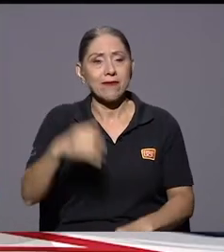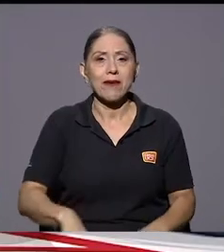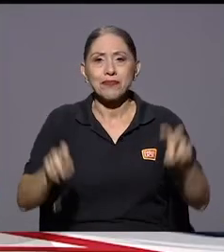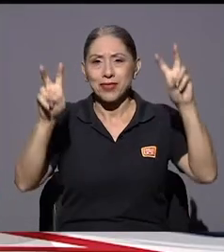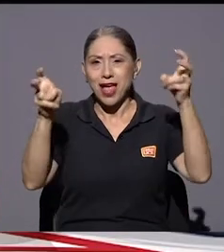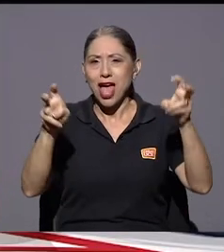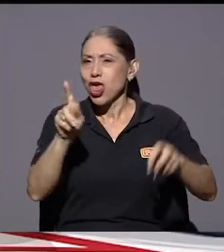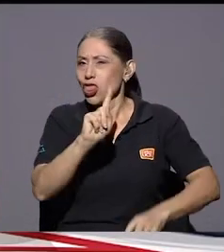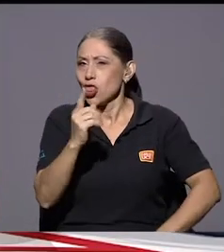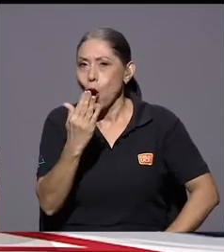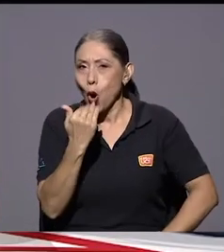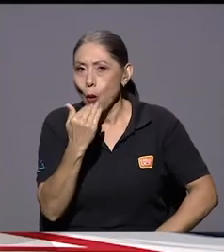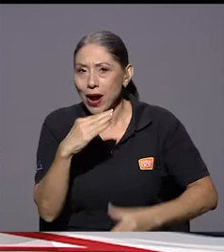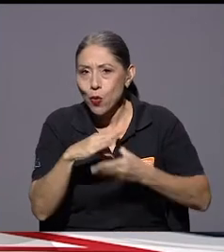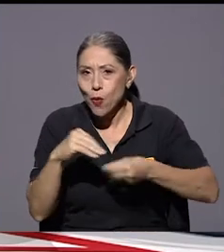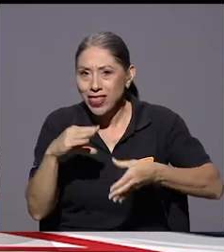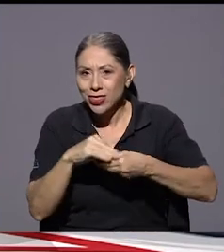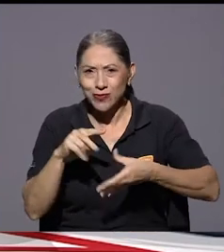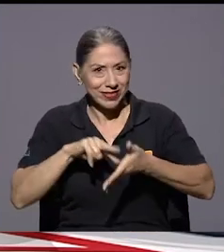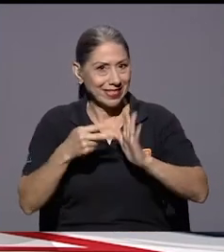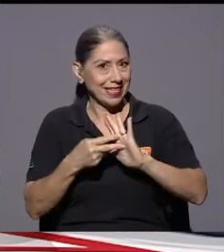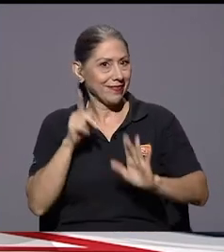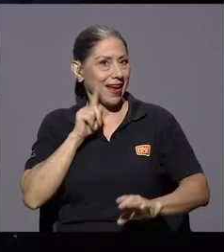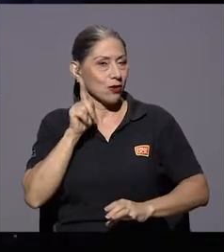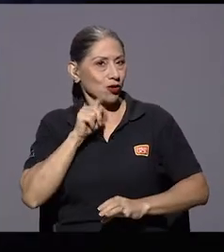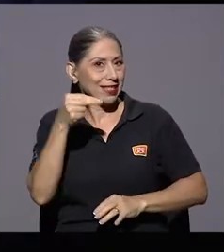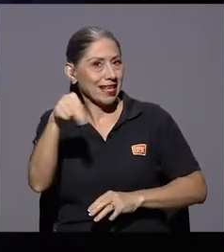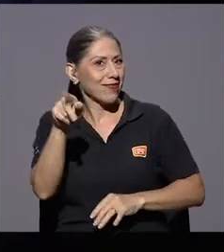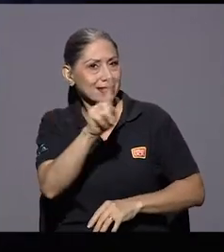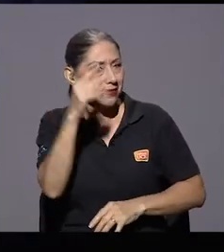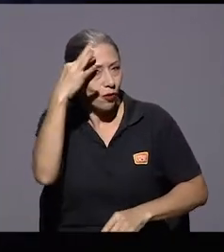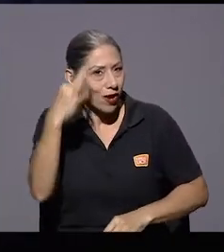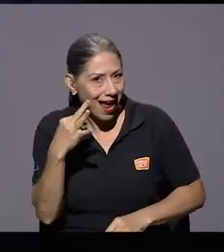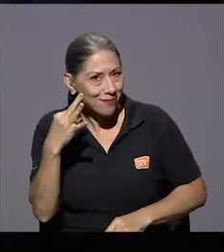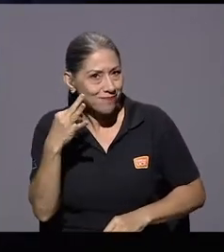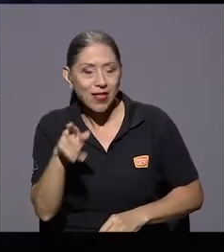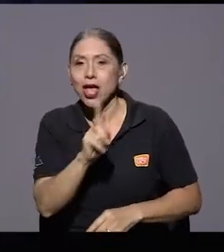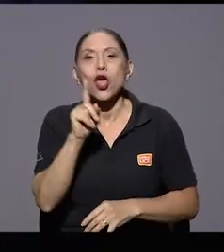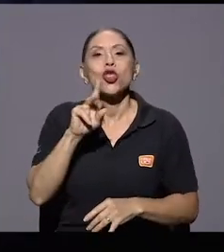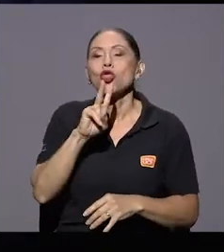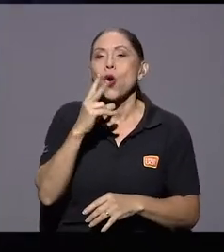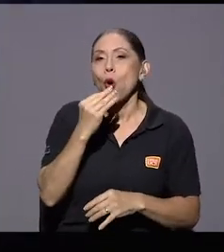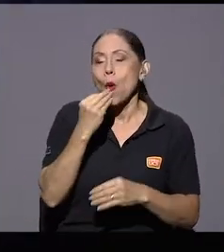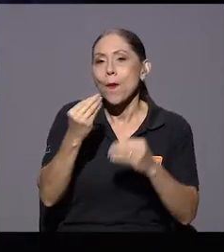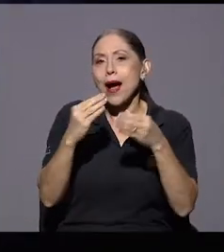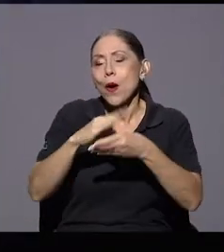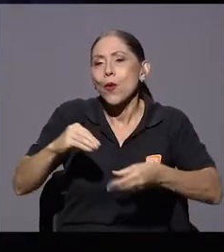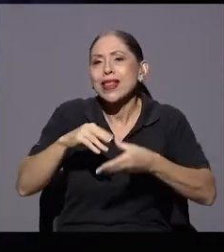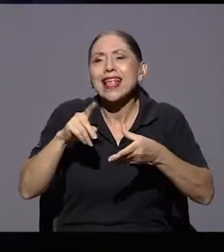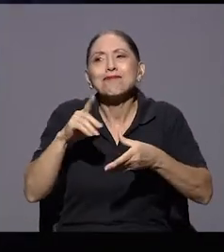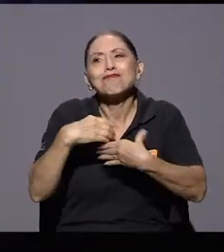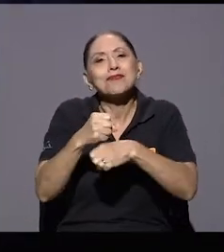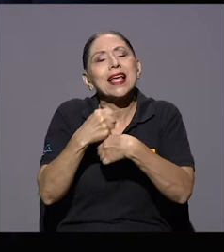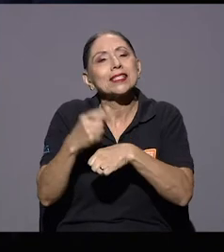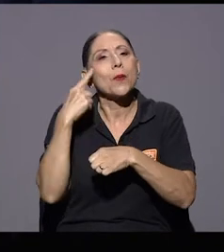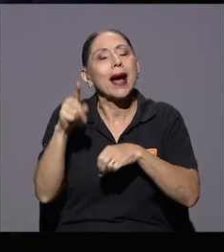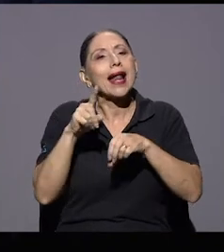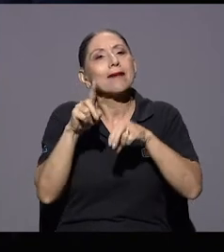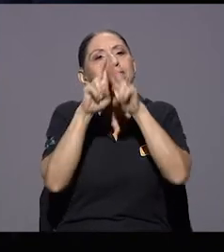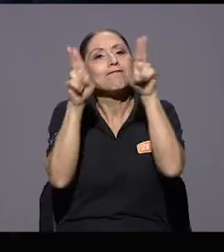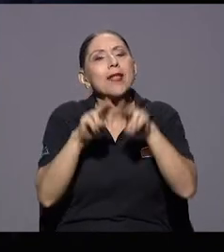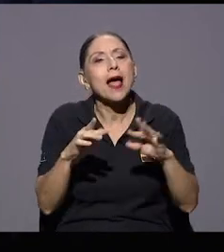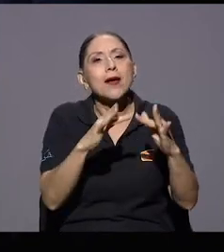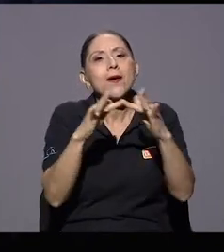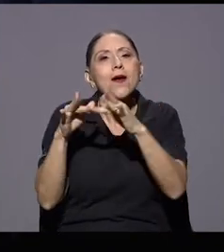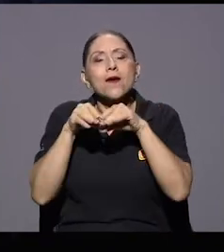No Coma Cuento se pensó desde el inicio para las redes sociales ¿no? o sea, y lo ves un poco simplemente